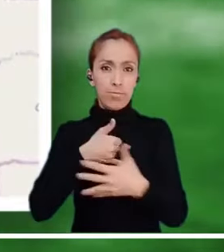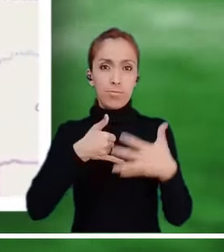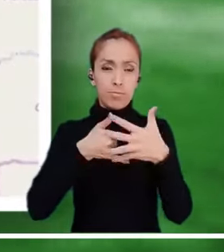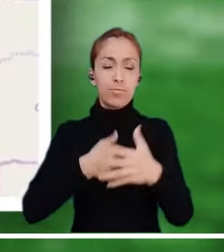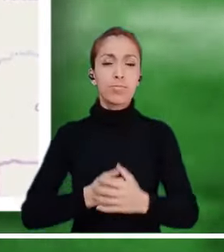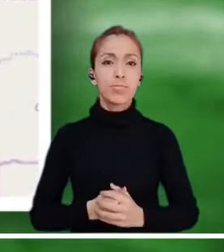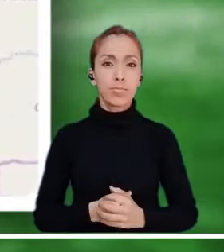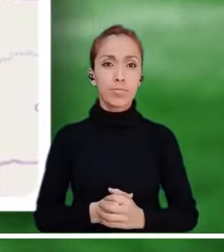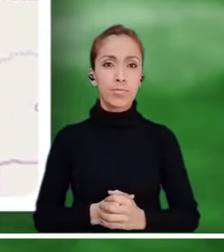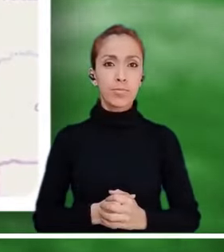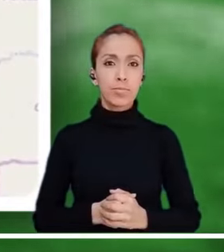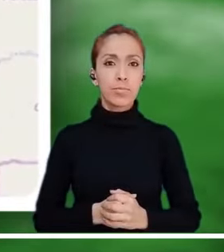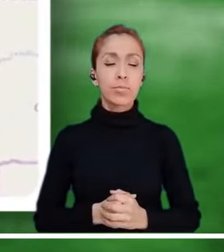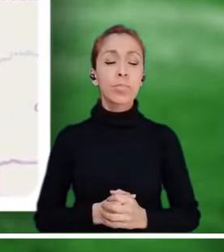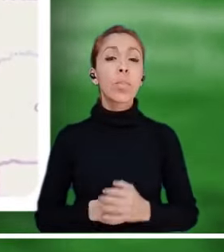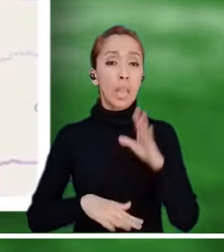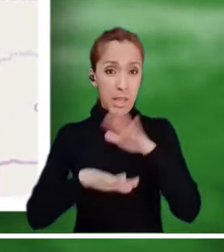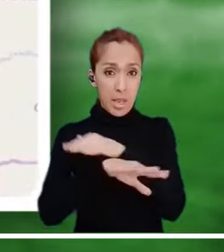en el país.